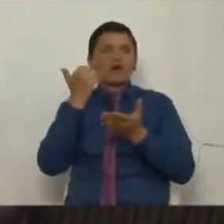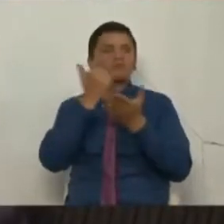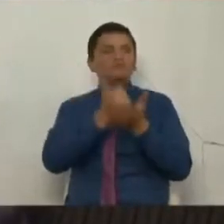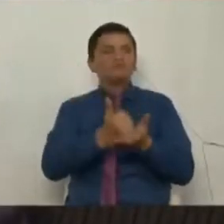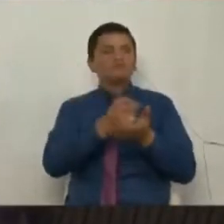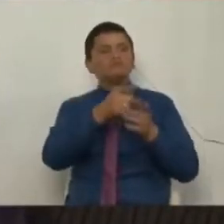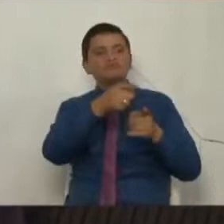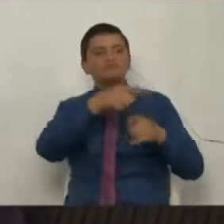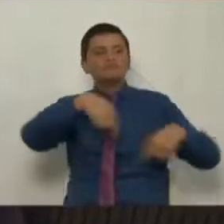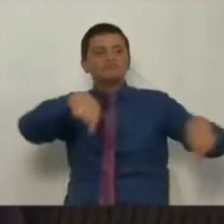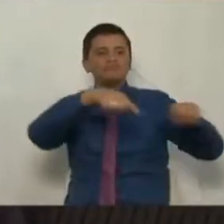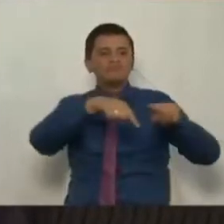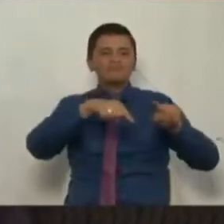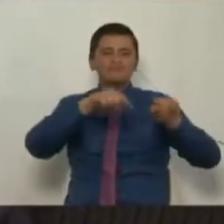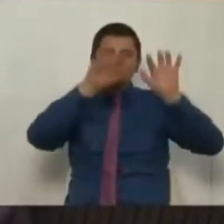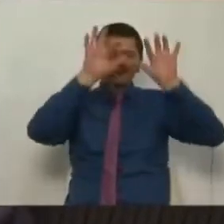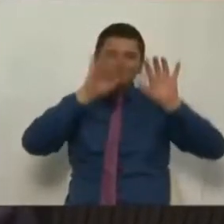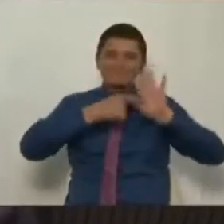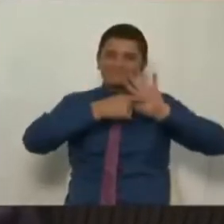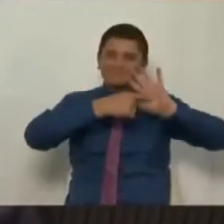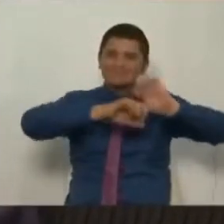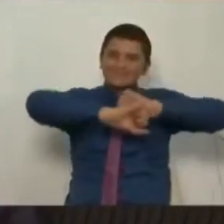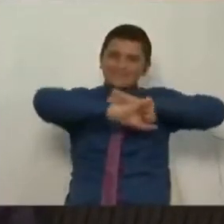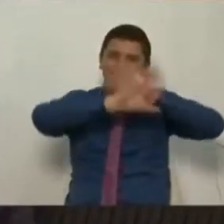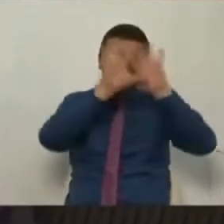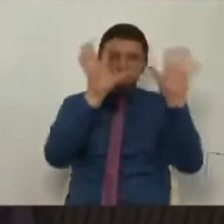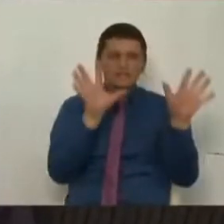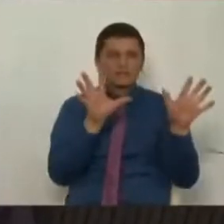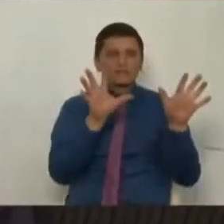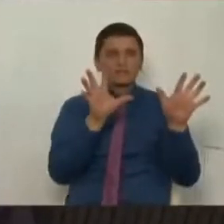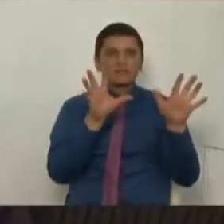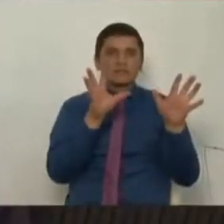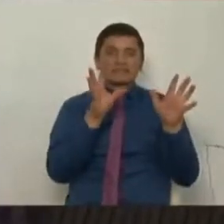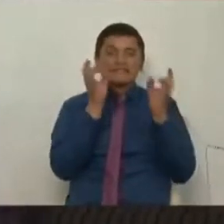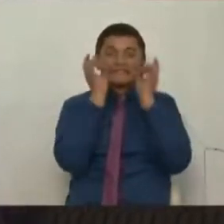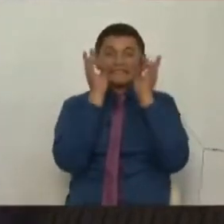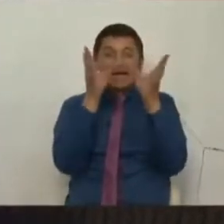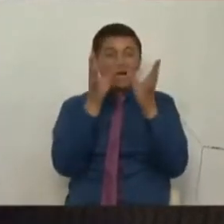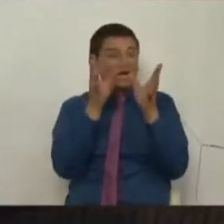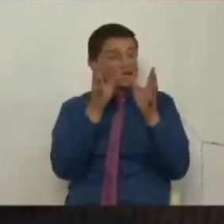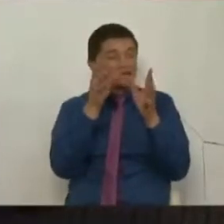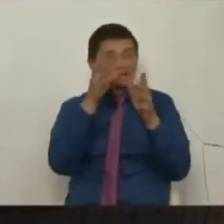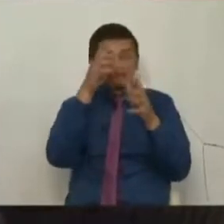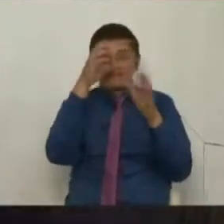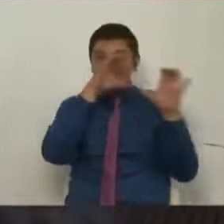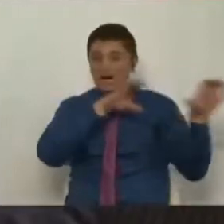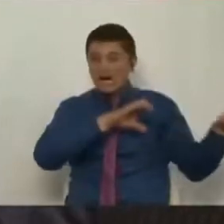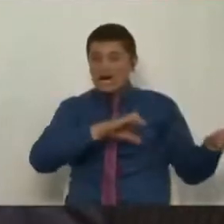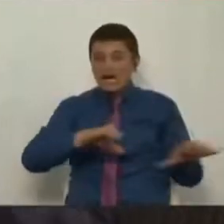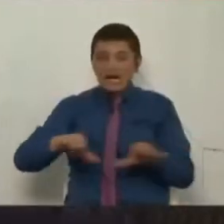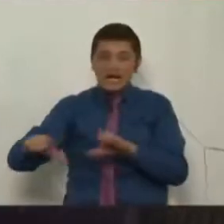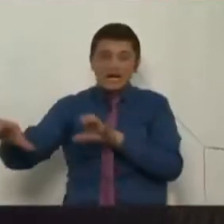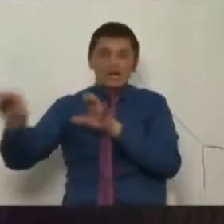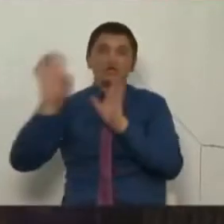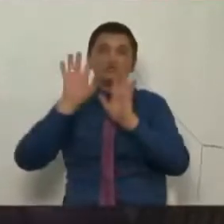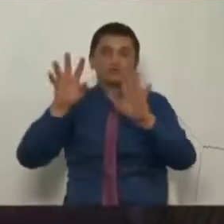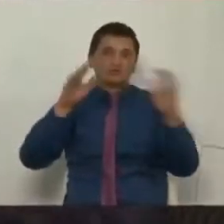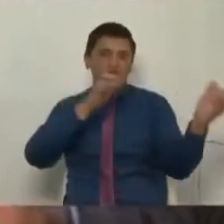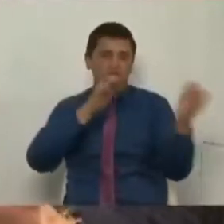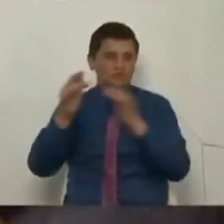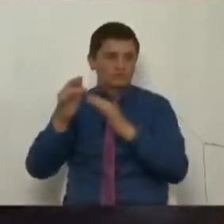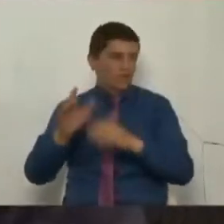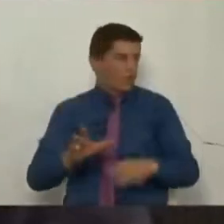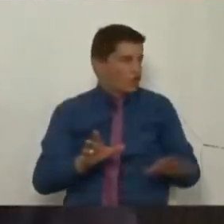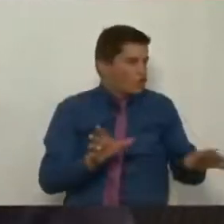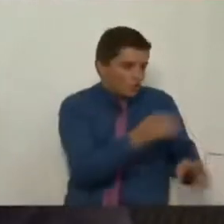tratamiento transicional a unos graves delitos que cometieron actores del conflicto. No los estoy enseñando a ustedes,